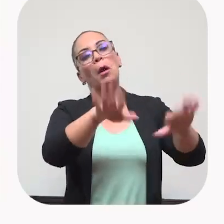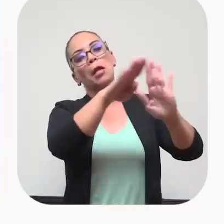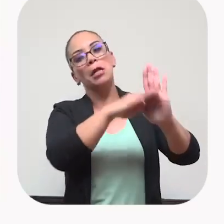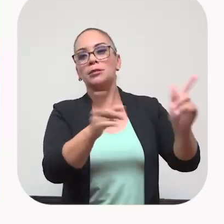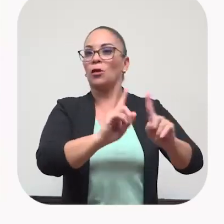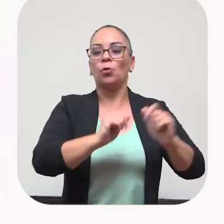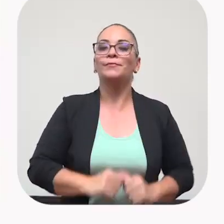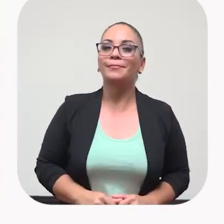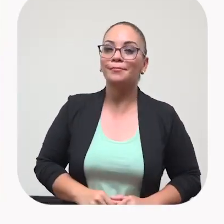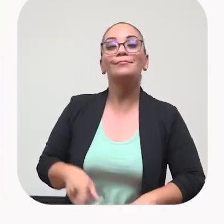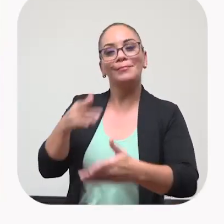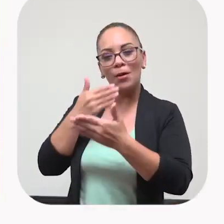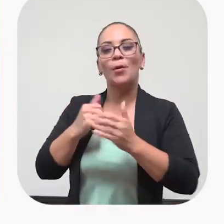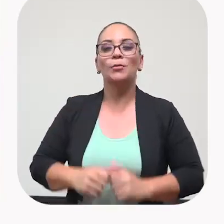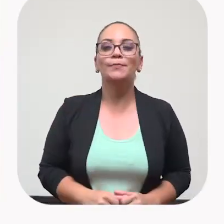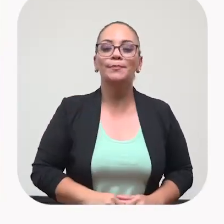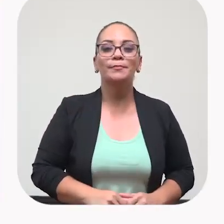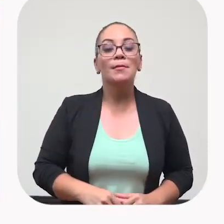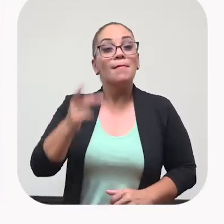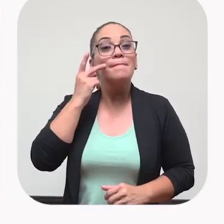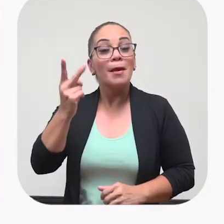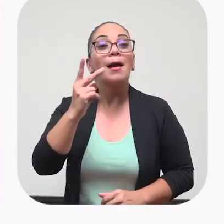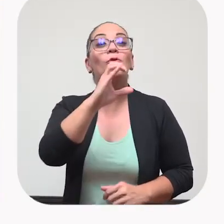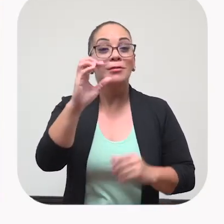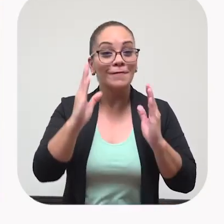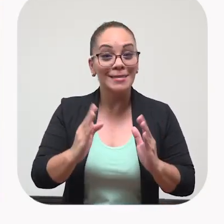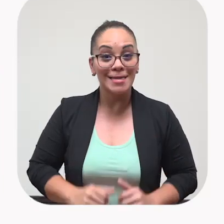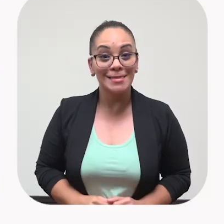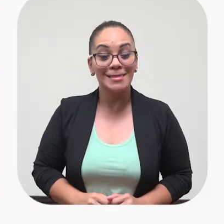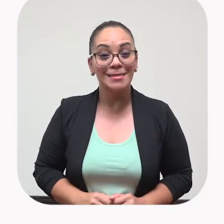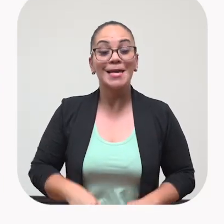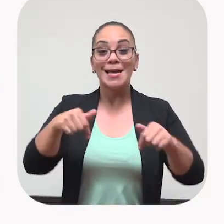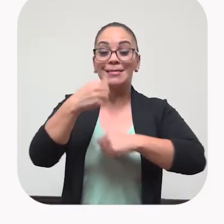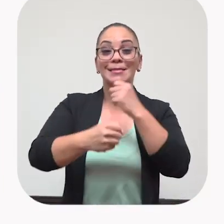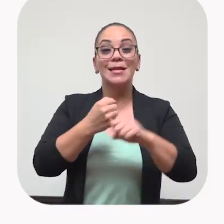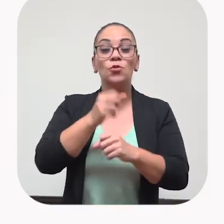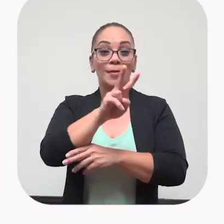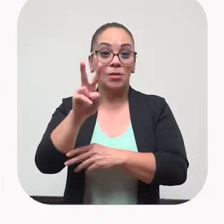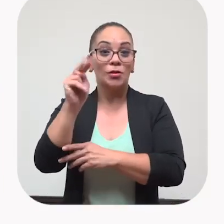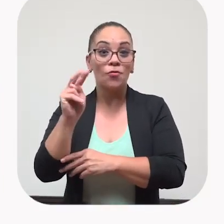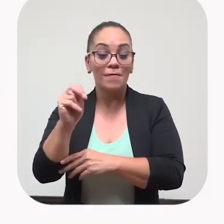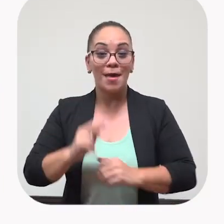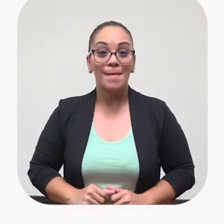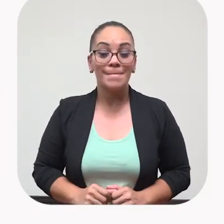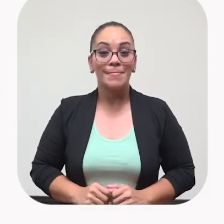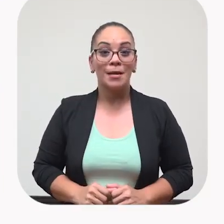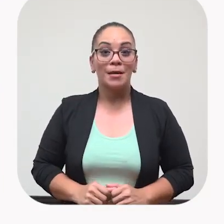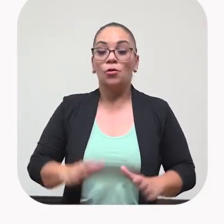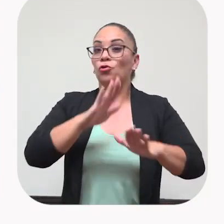más en una lista, ¿verdad? Dios guarde. Y miren, compatriotas, este año, el 22 de noviembre,